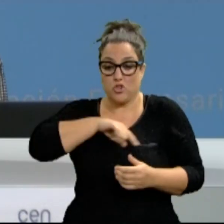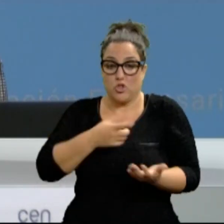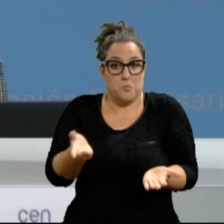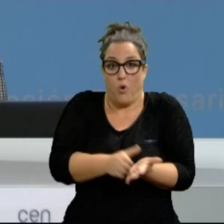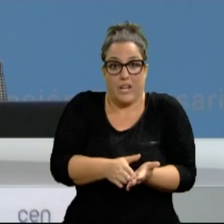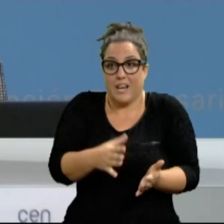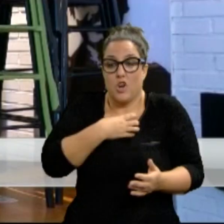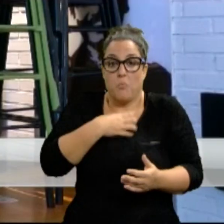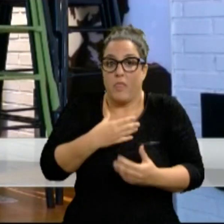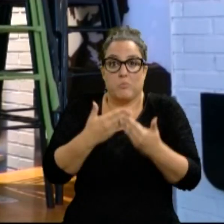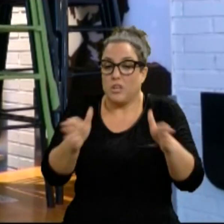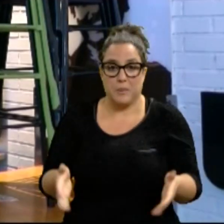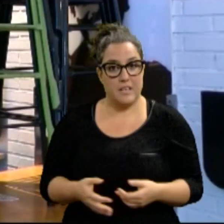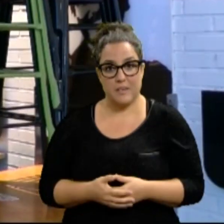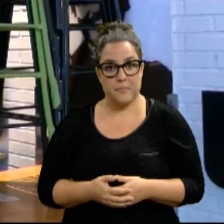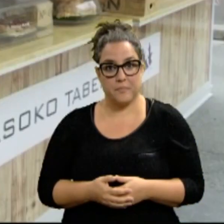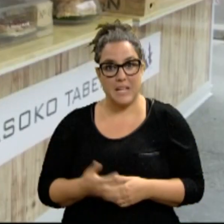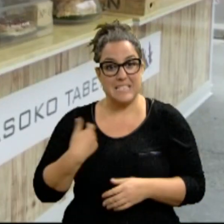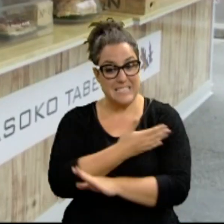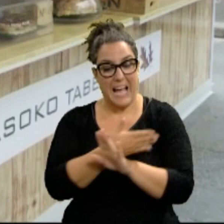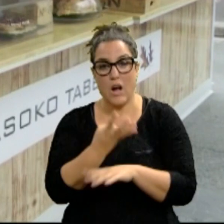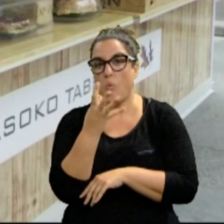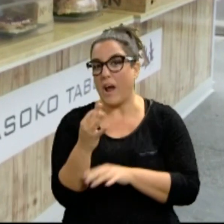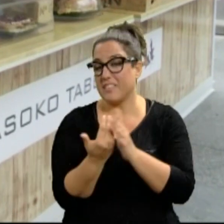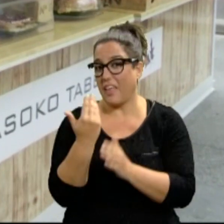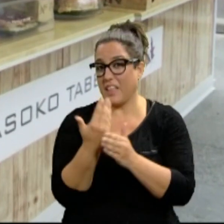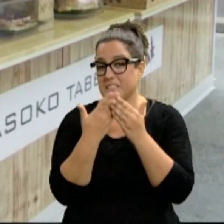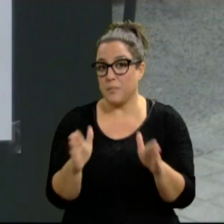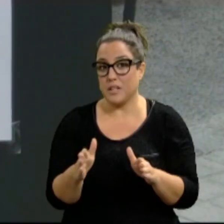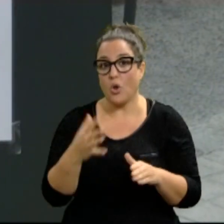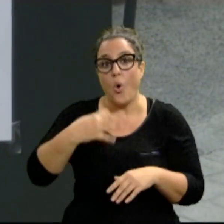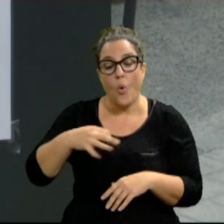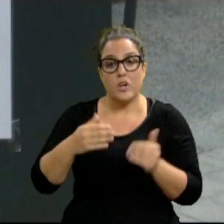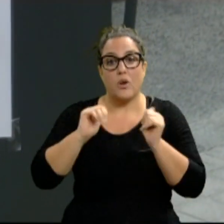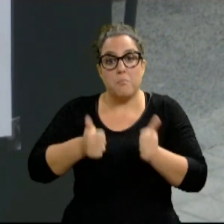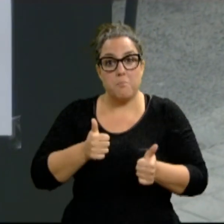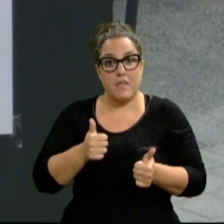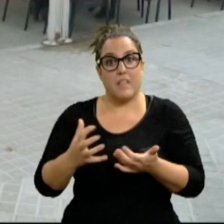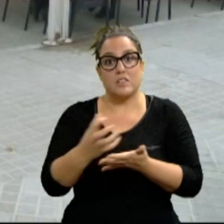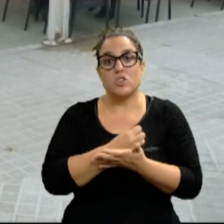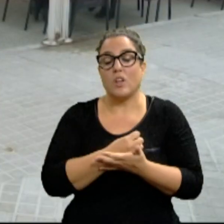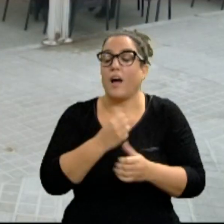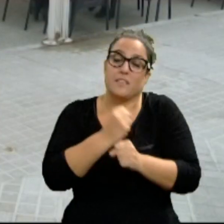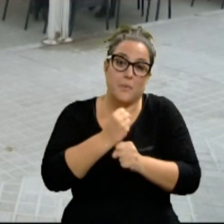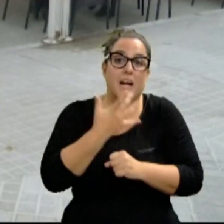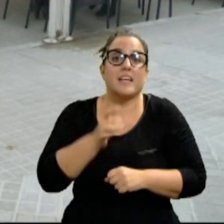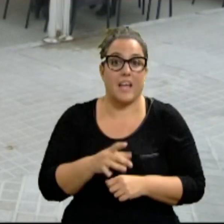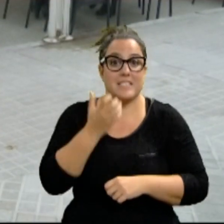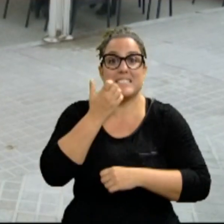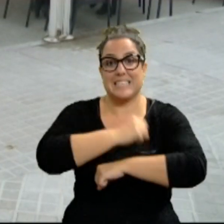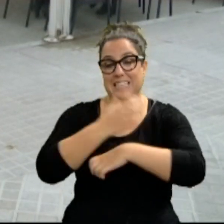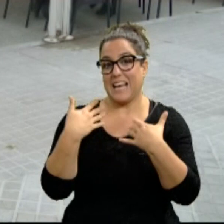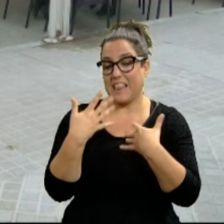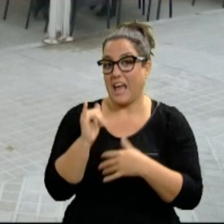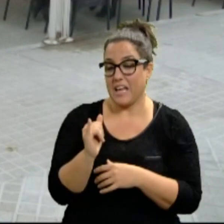porque no vamos a poder abrir. Llevan 40 días cerrados y solo han podido volver a la actividad los establecimientos con terraza. Aún así, solo el 30